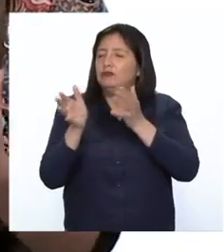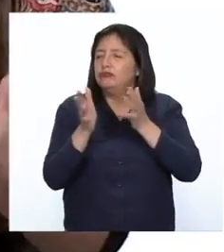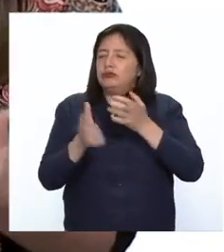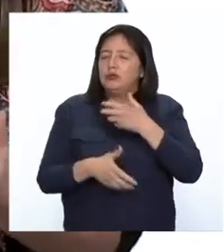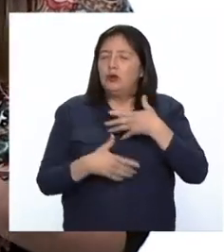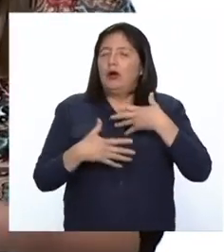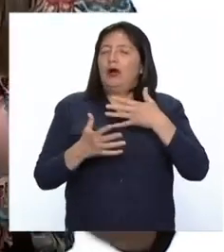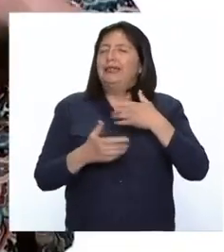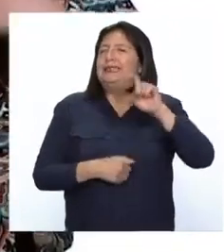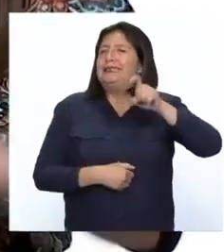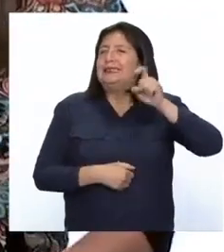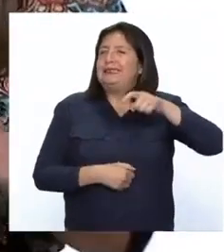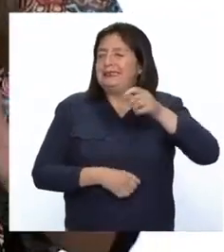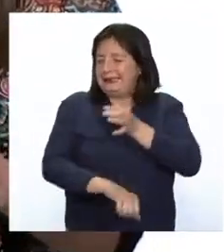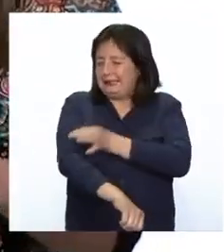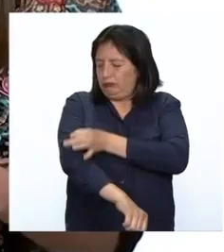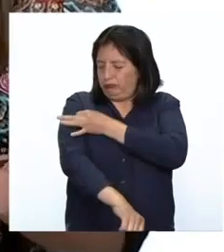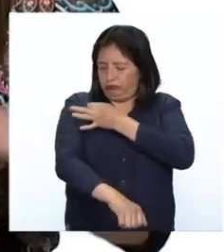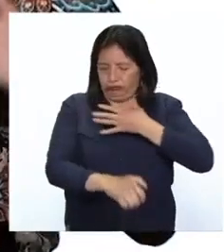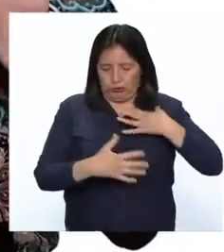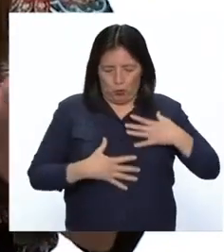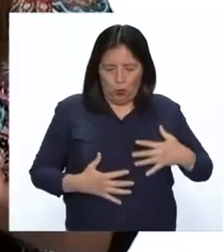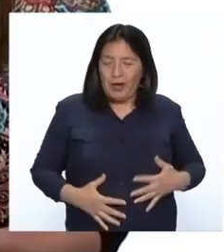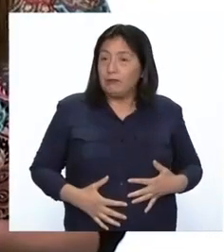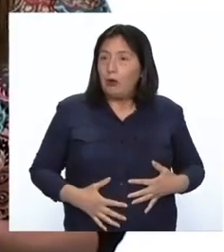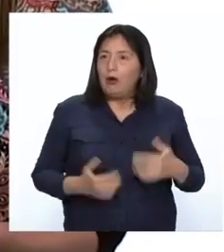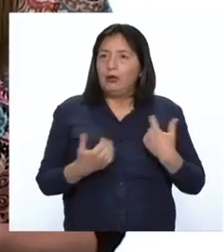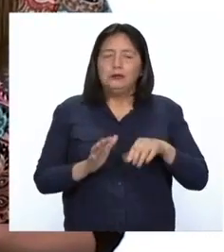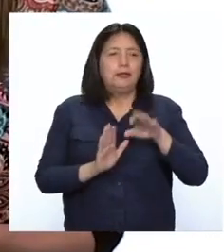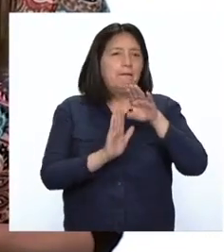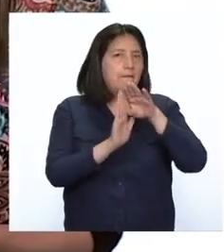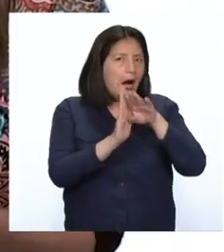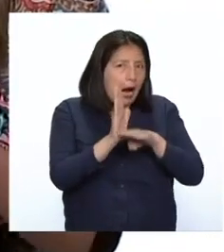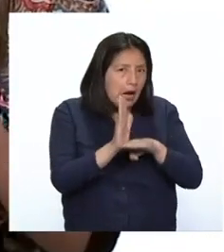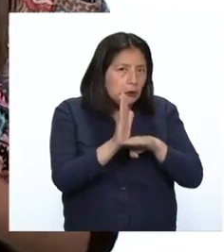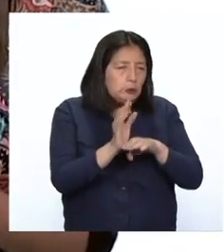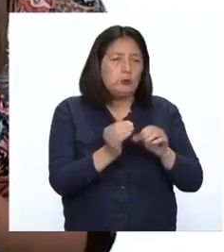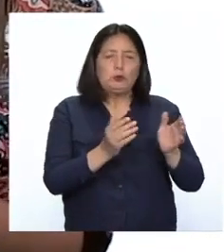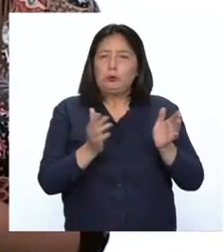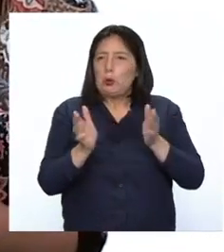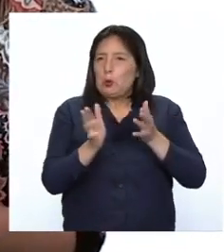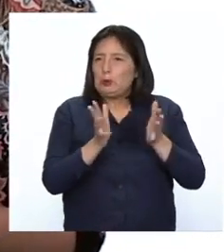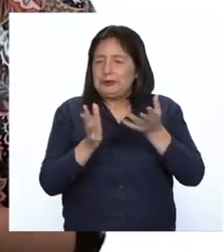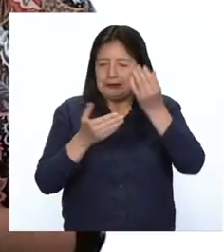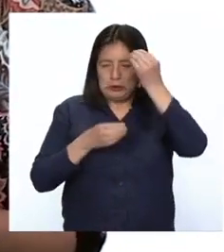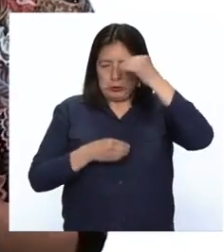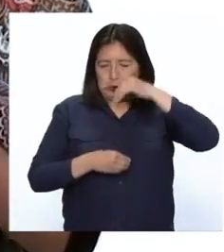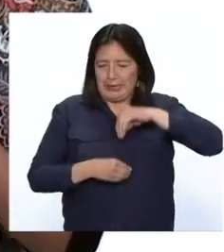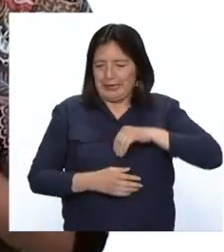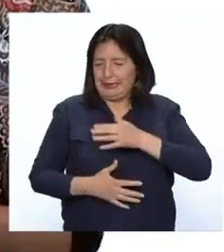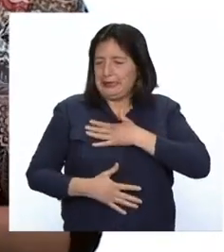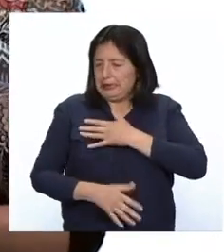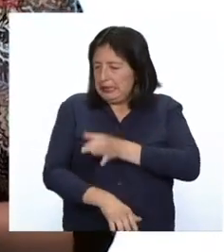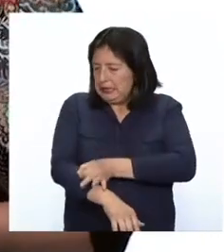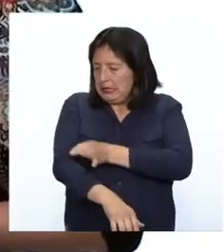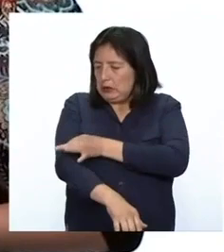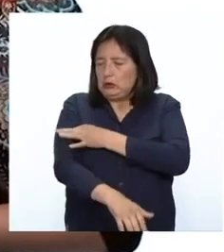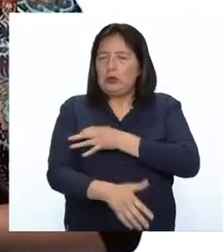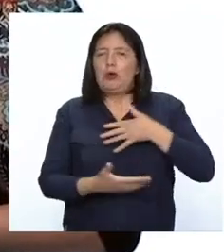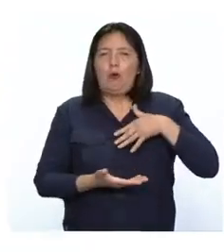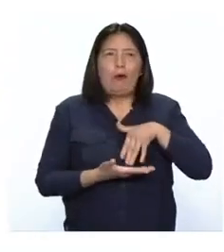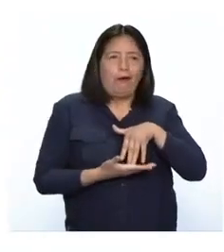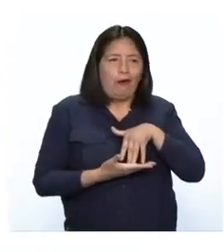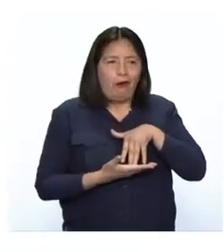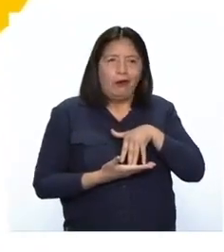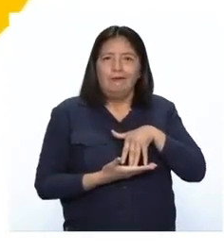necesitan las células de nuestro cuerpo. Si disminuye la cantidad de oxígeno que debe llegar a nuestras células, el cuerpo se ve